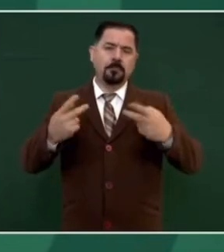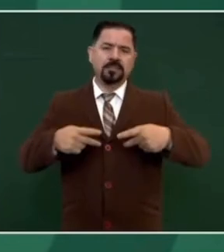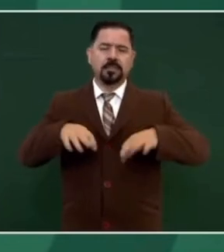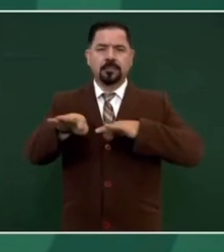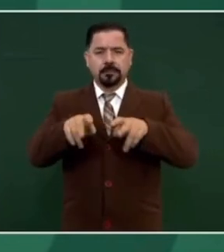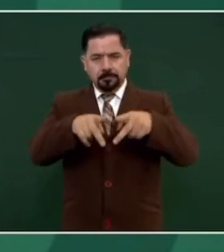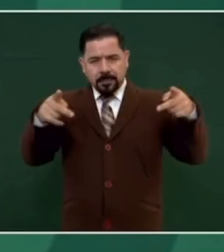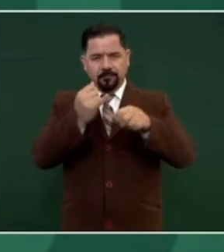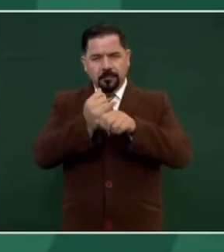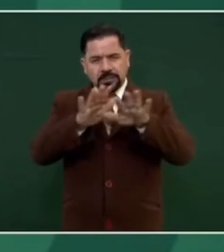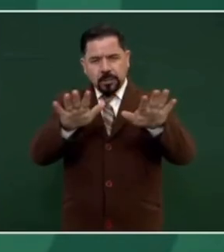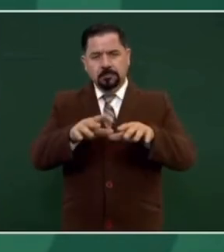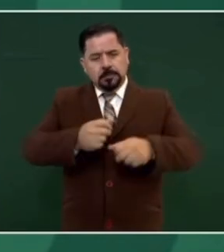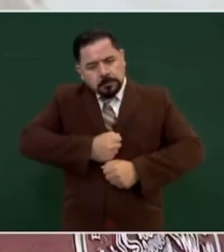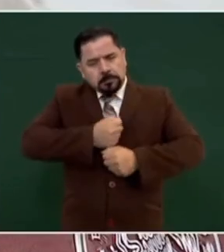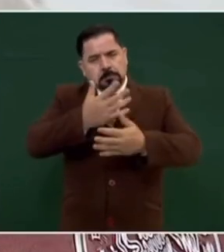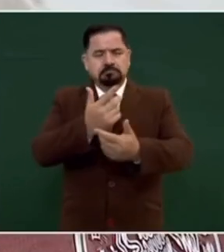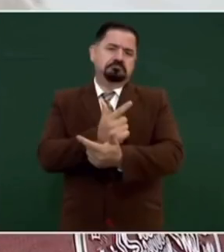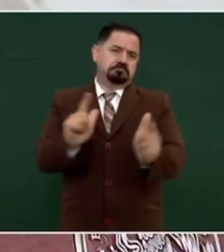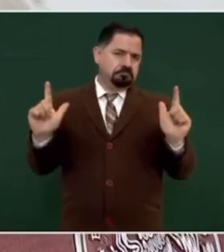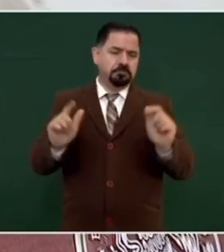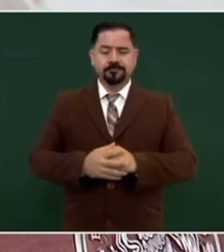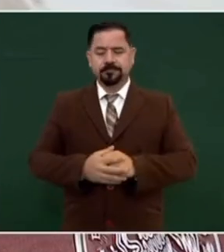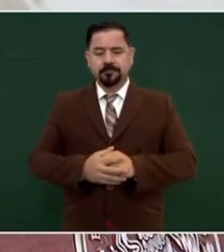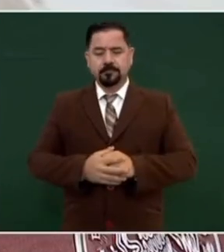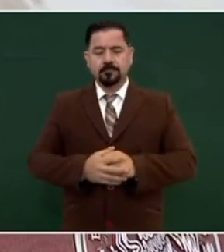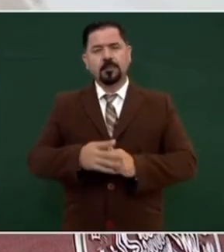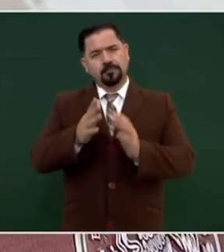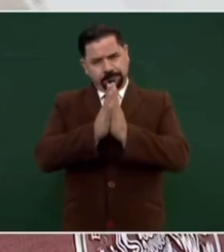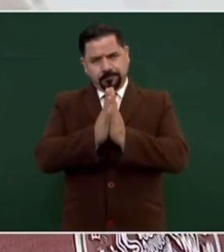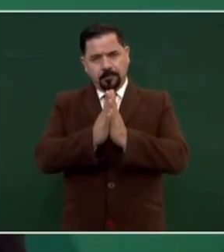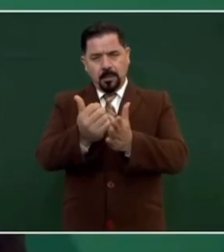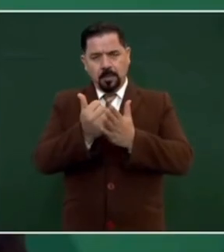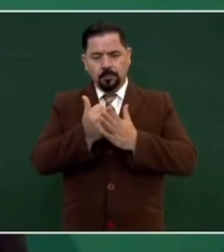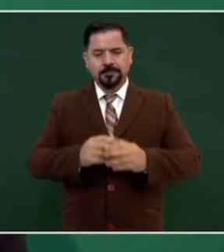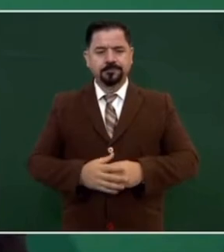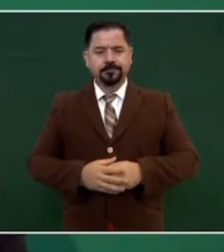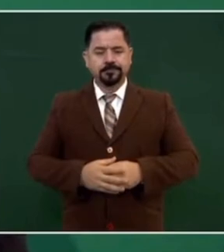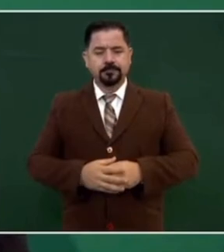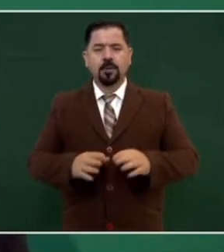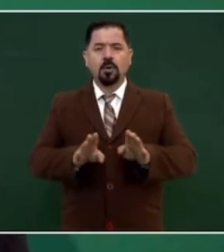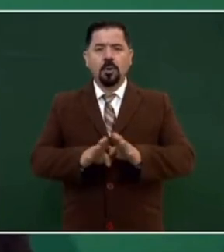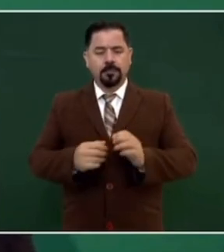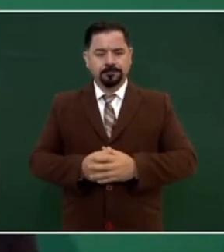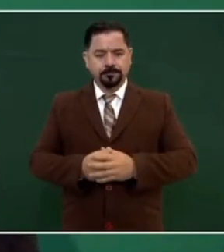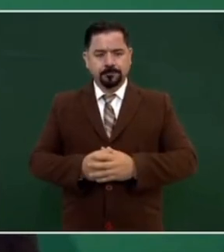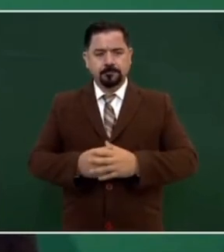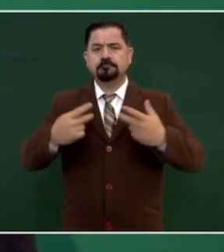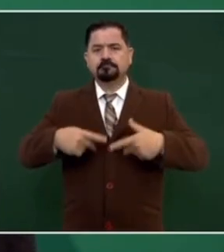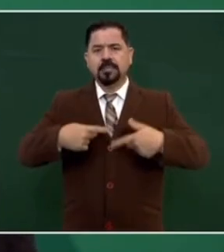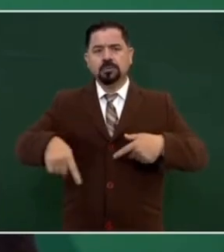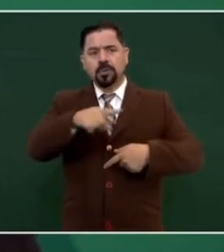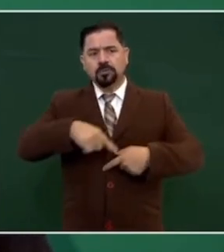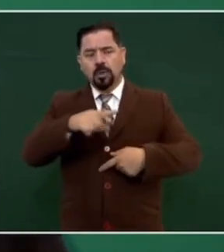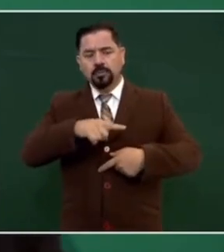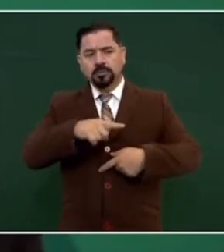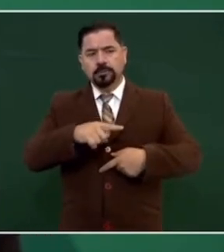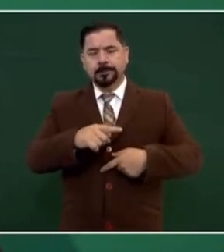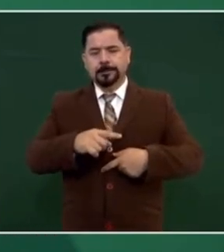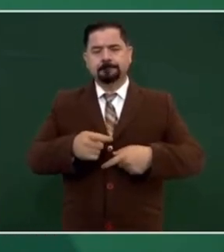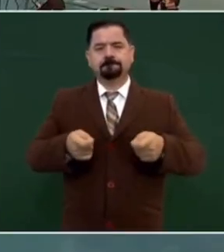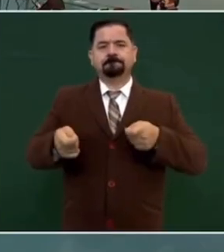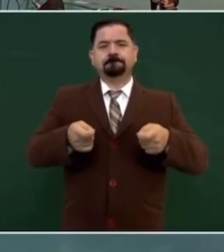nos ayude a normar nuestras conductas en lo público. Que cuando